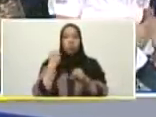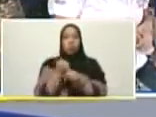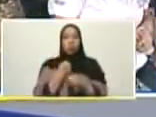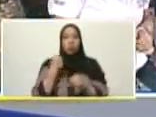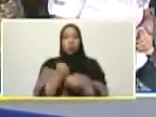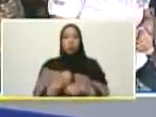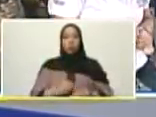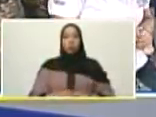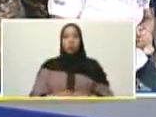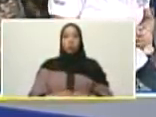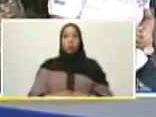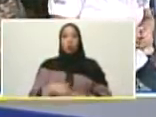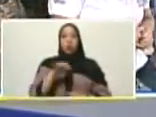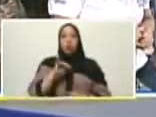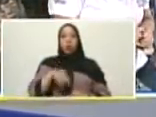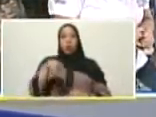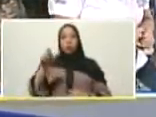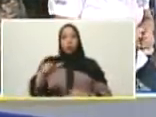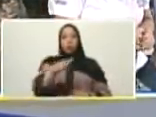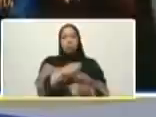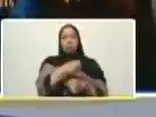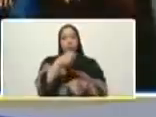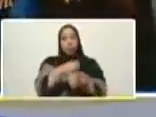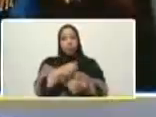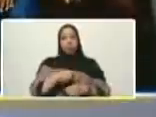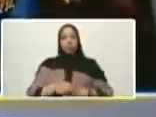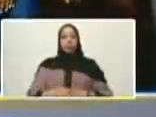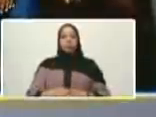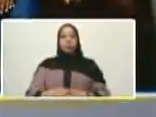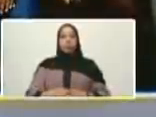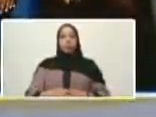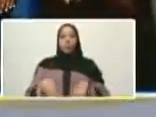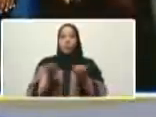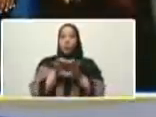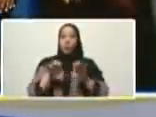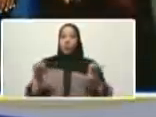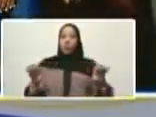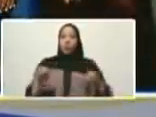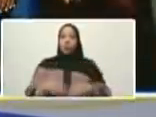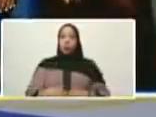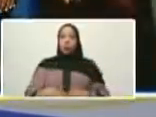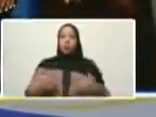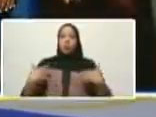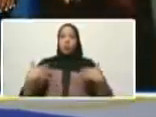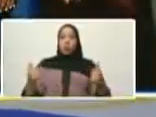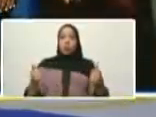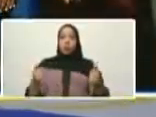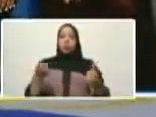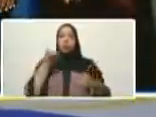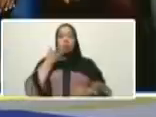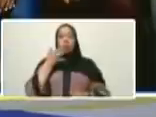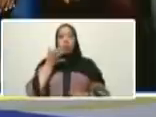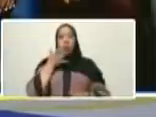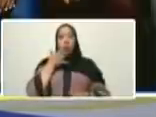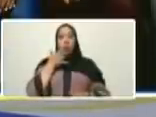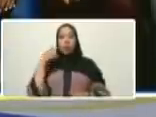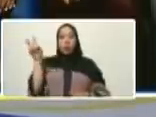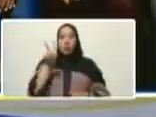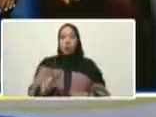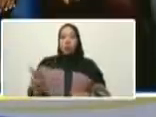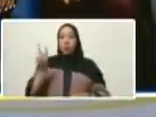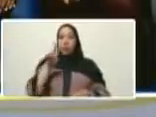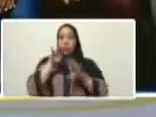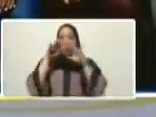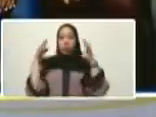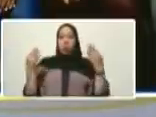tenemos muchas tareas para la educación la salud sean ejemplares desde Venezuela para el mundo